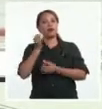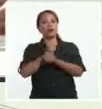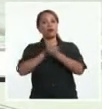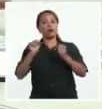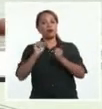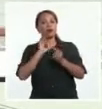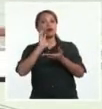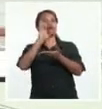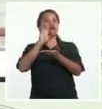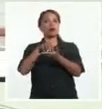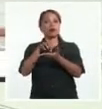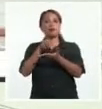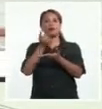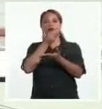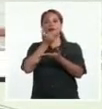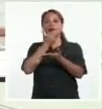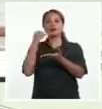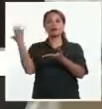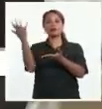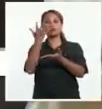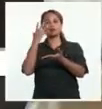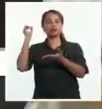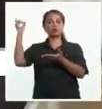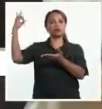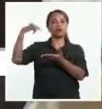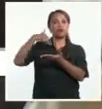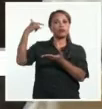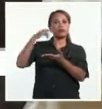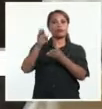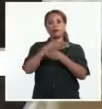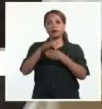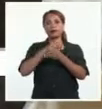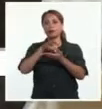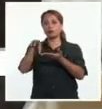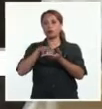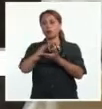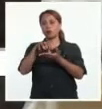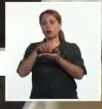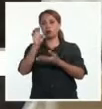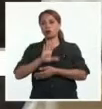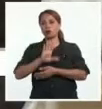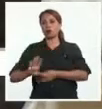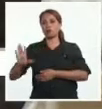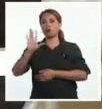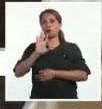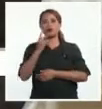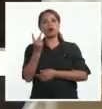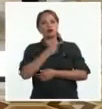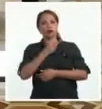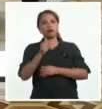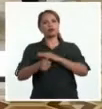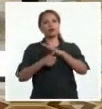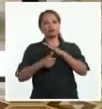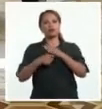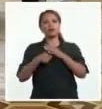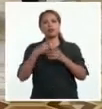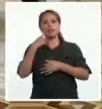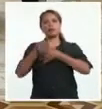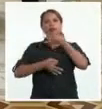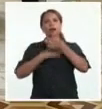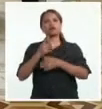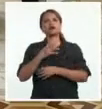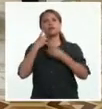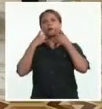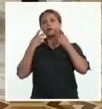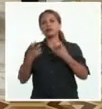pueden conducir a la contaminación por radiación de vastos territorios europeos. Ambos mandatarios señalaron la importancia de enviar una misión del